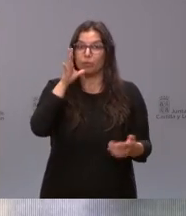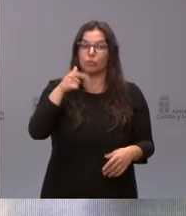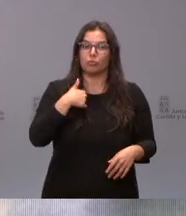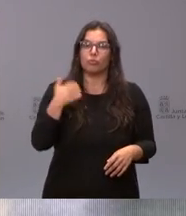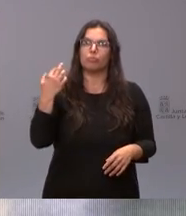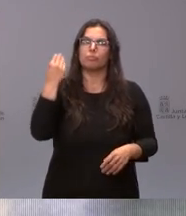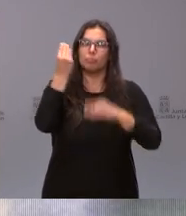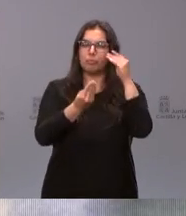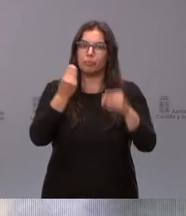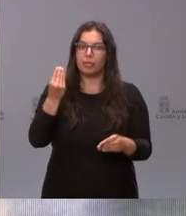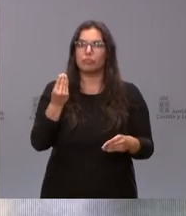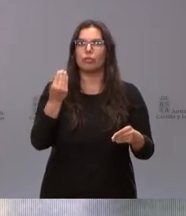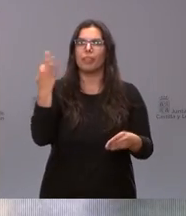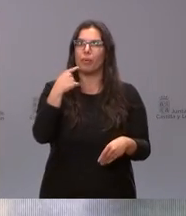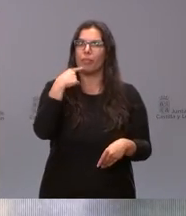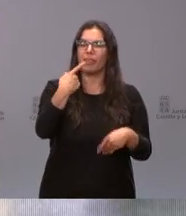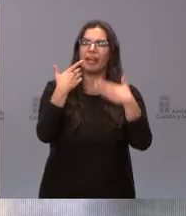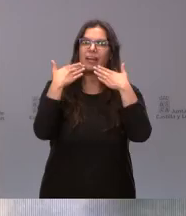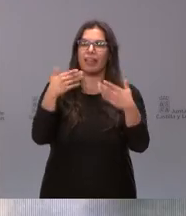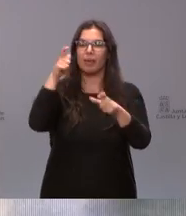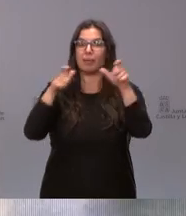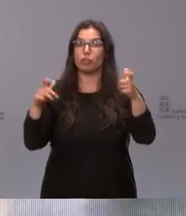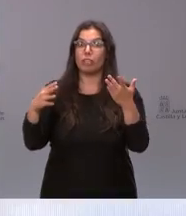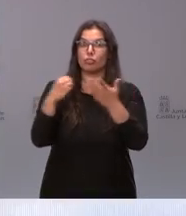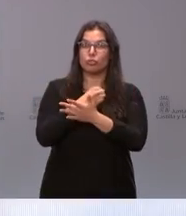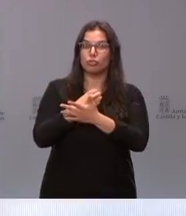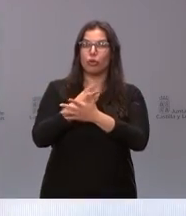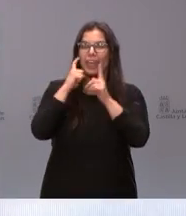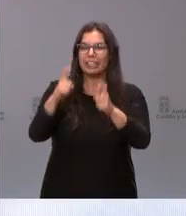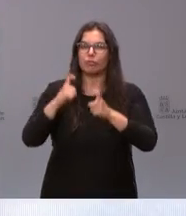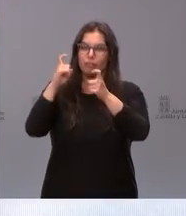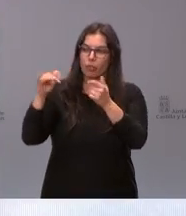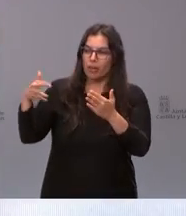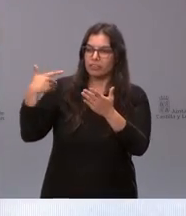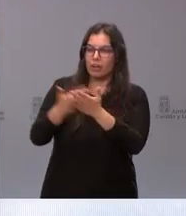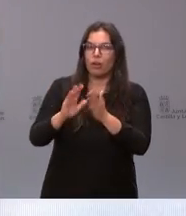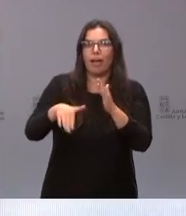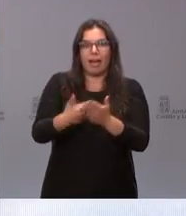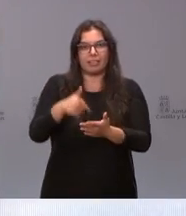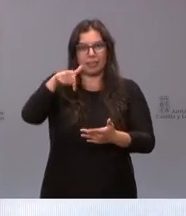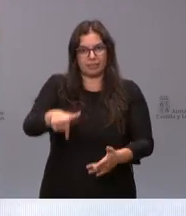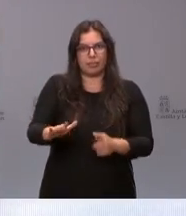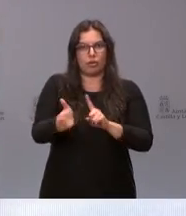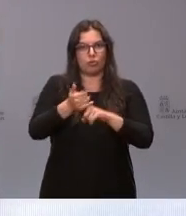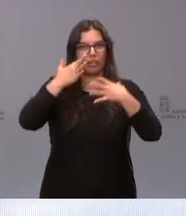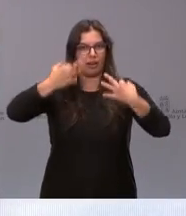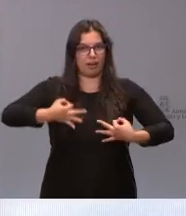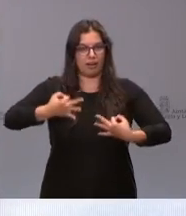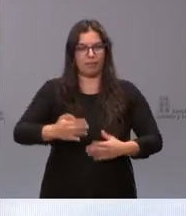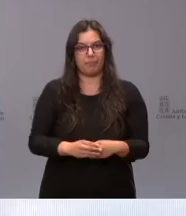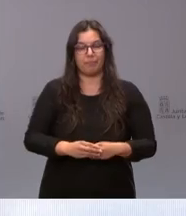agradecer a todos los que han participado para que esto sea una realidad y bueno todos los